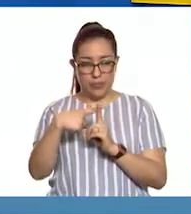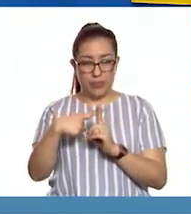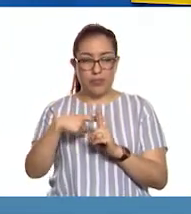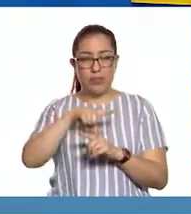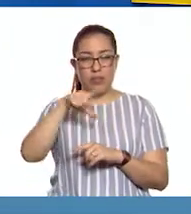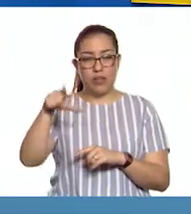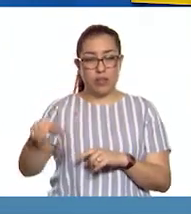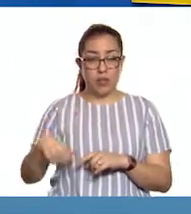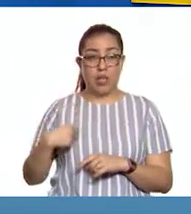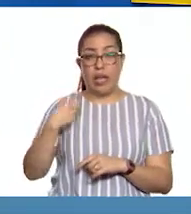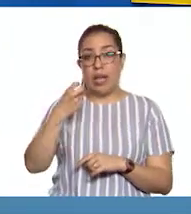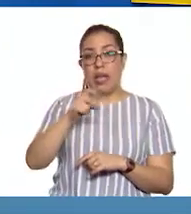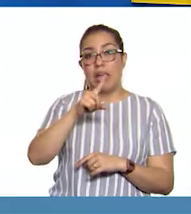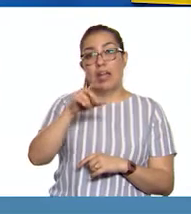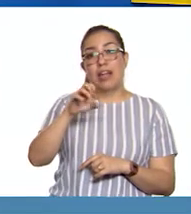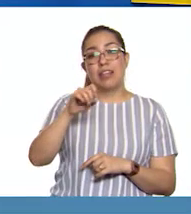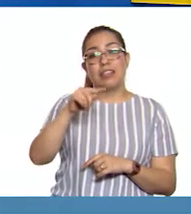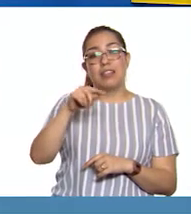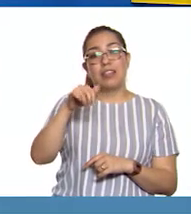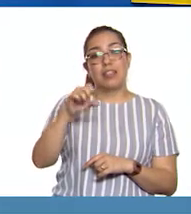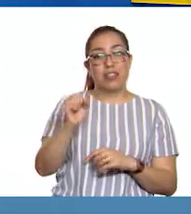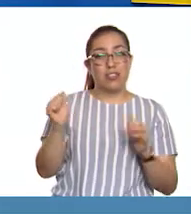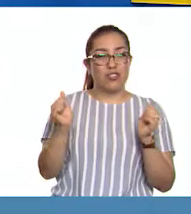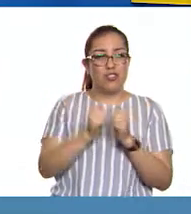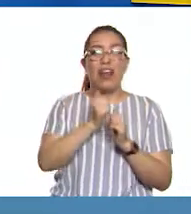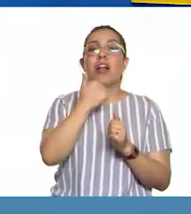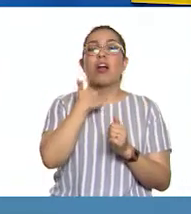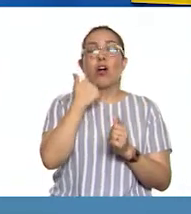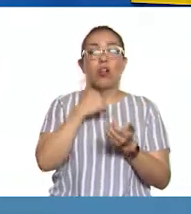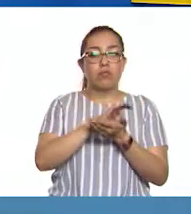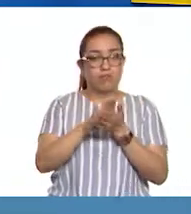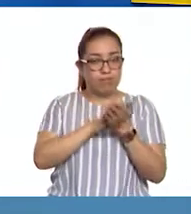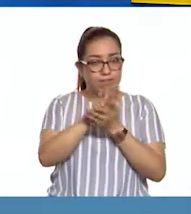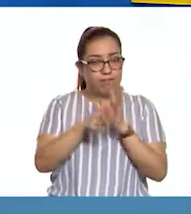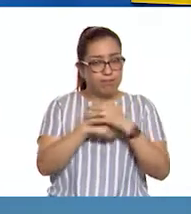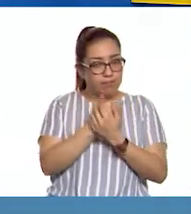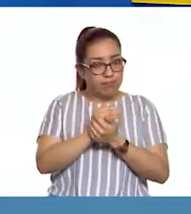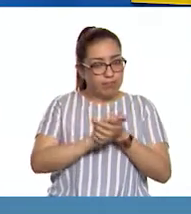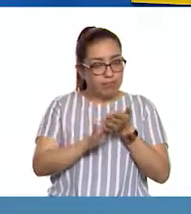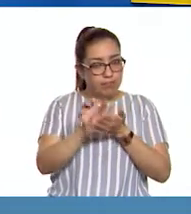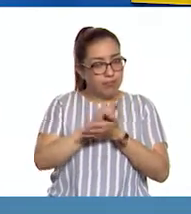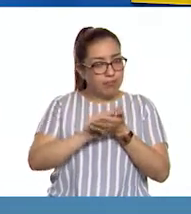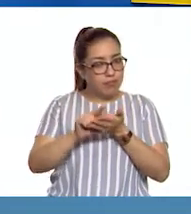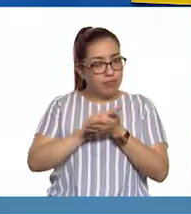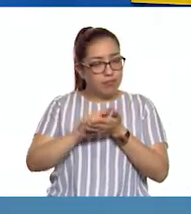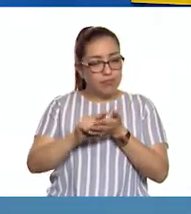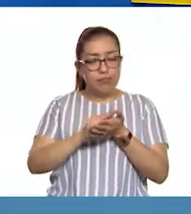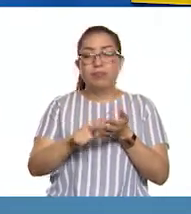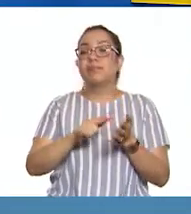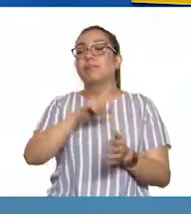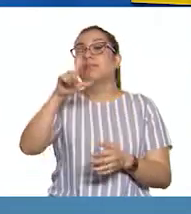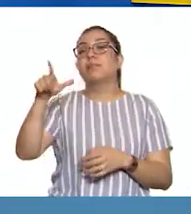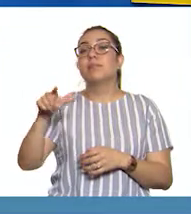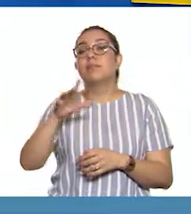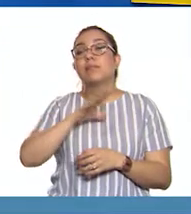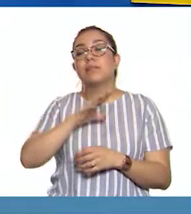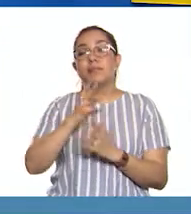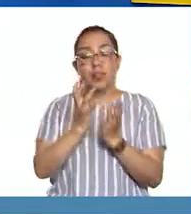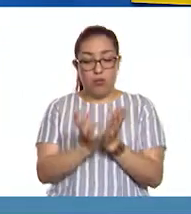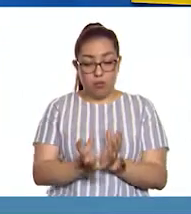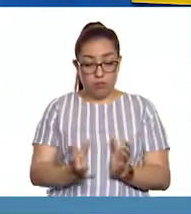manos lavadas y desinfectadas con alcohol. Y se agregan al trigo para revolverlos y agregarlos en una bolsa con